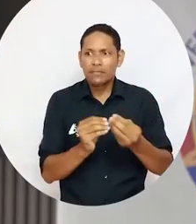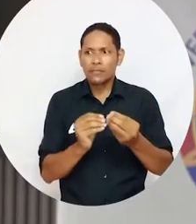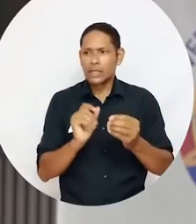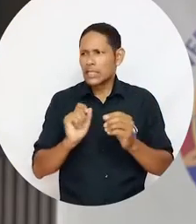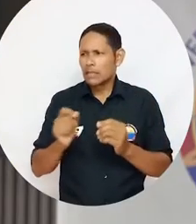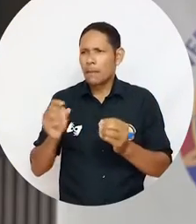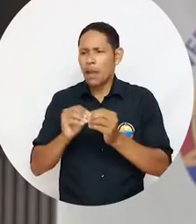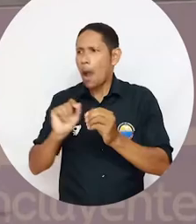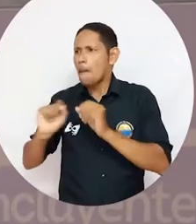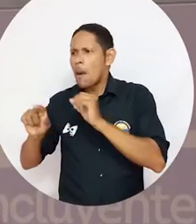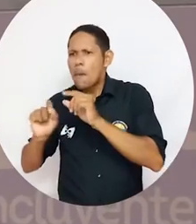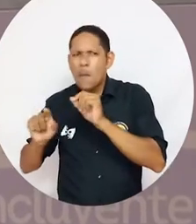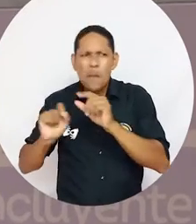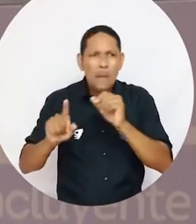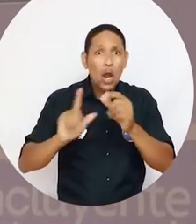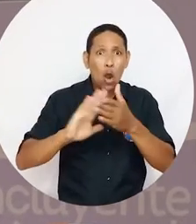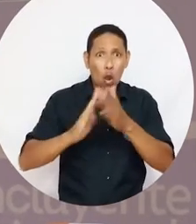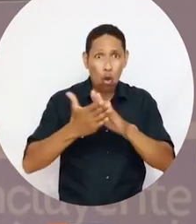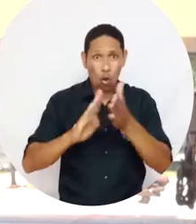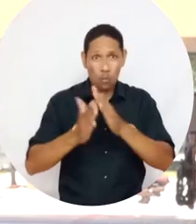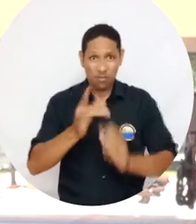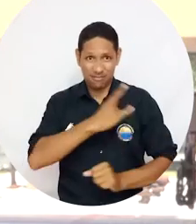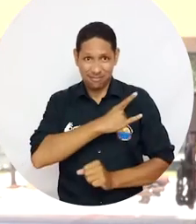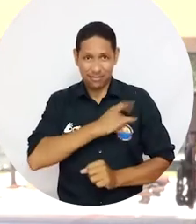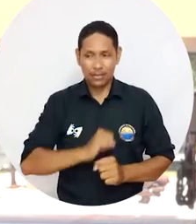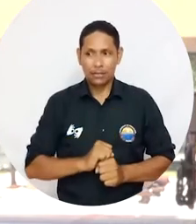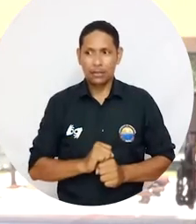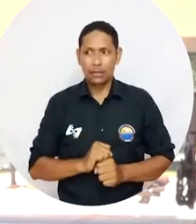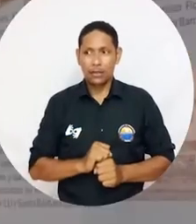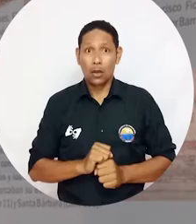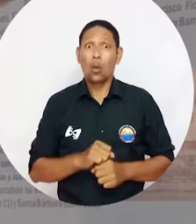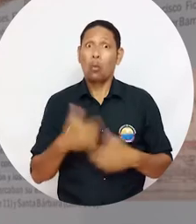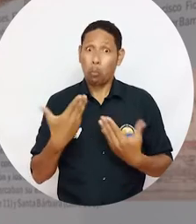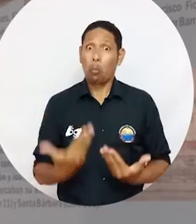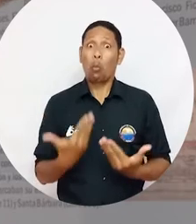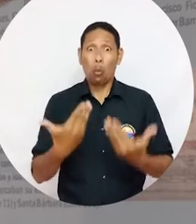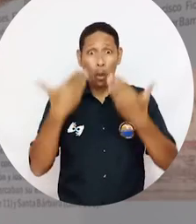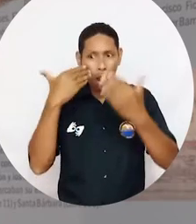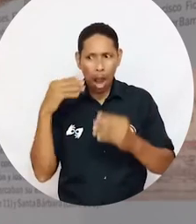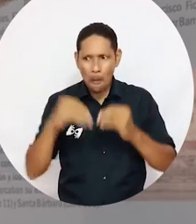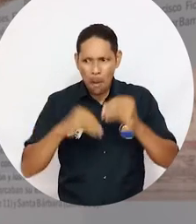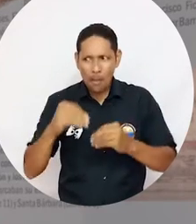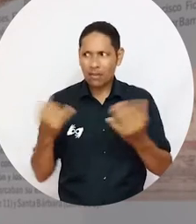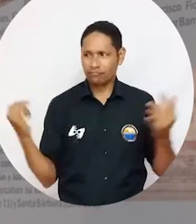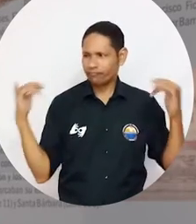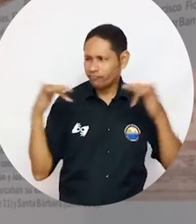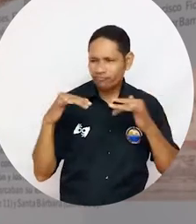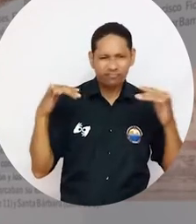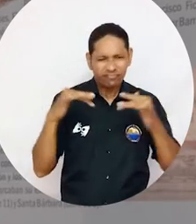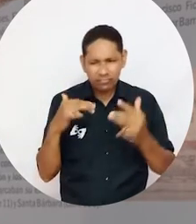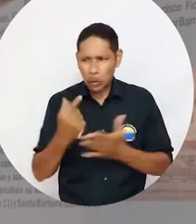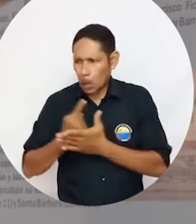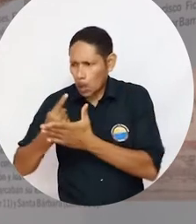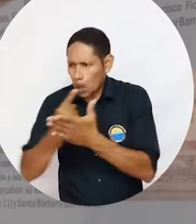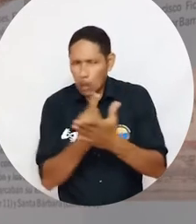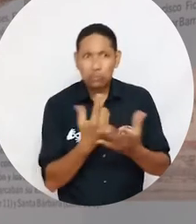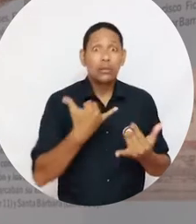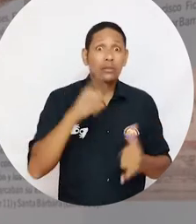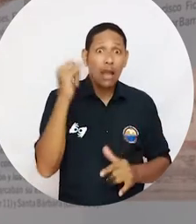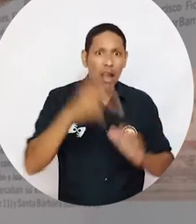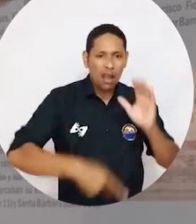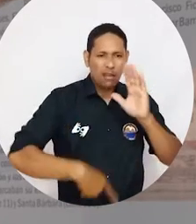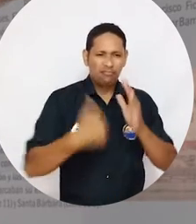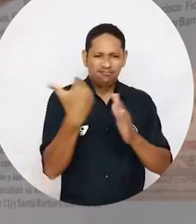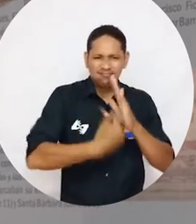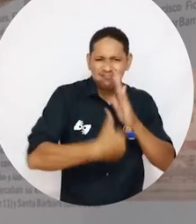la realización de una consulta con la comunidad universitaria. Realmente ha sido muy productivo este encuentro. Ya